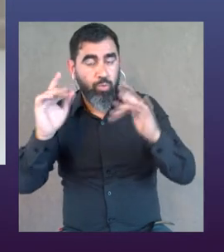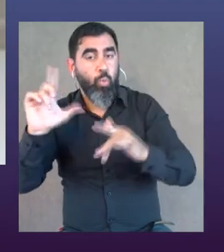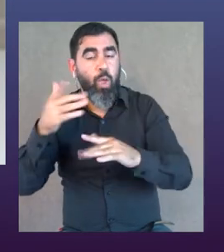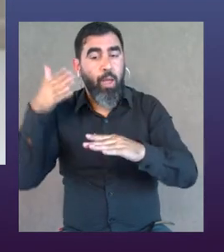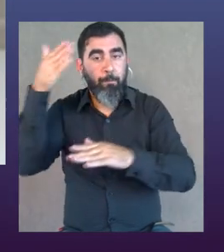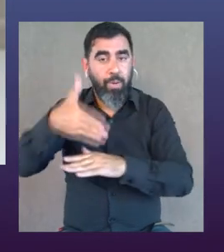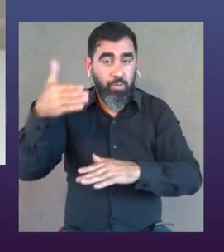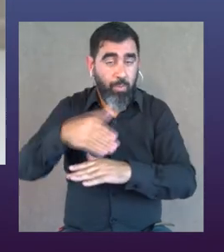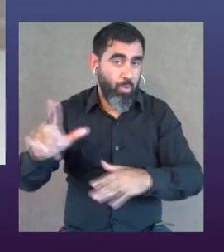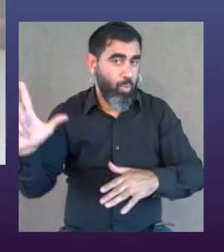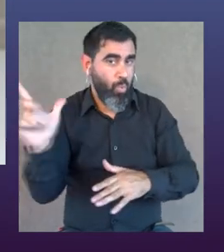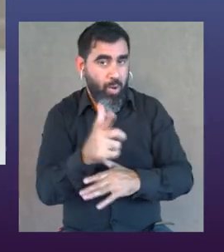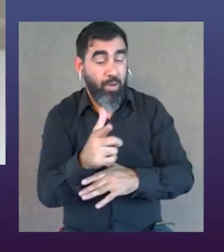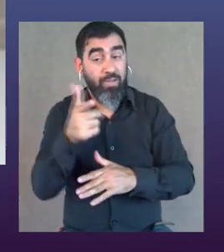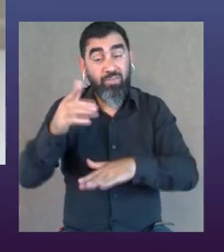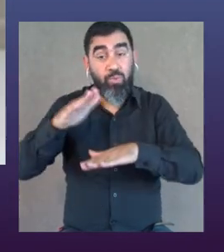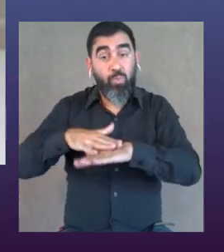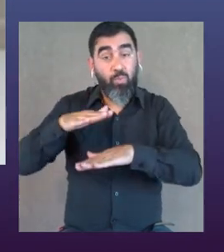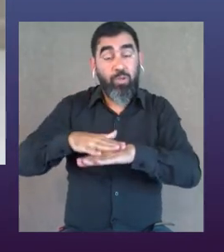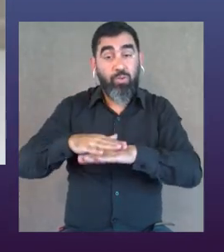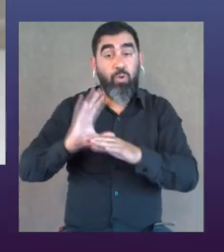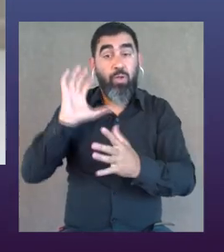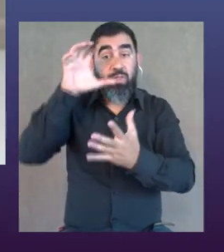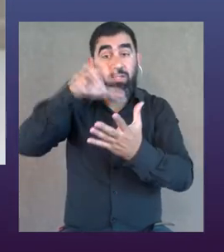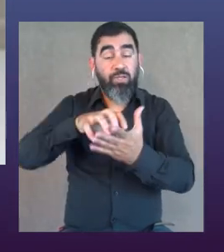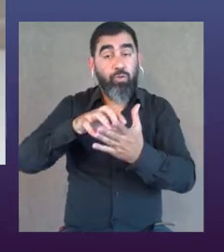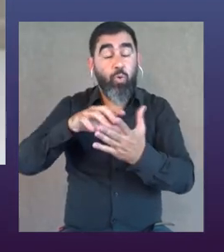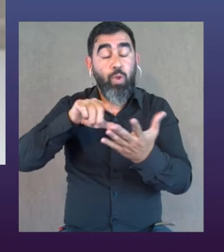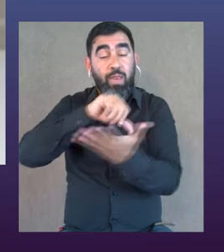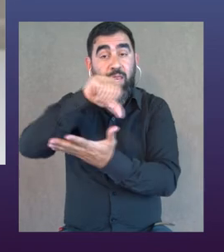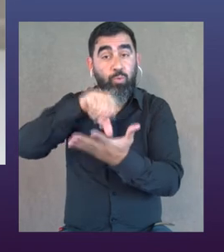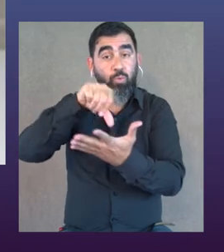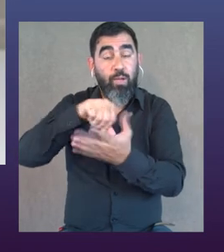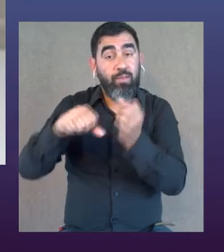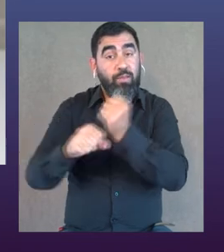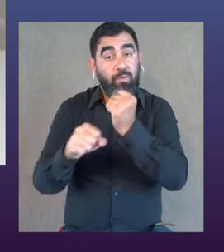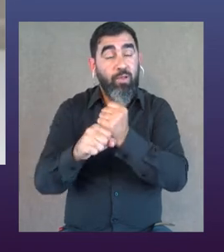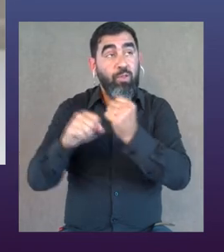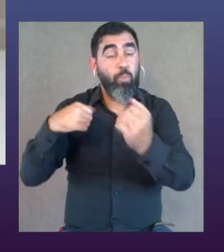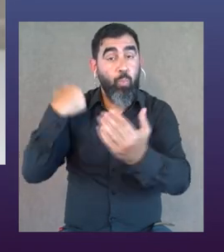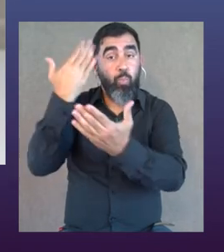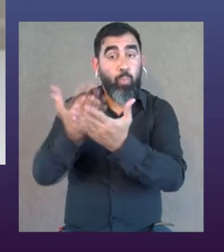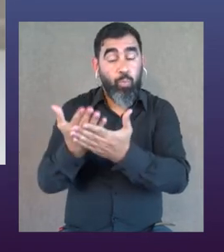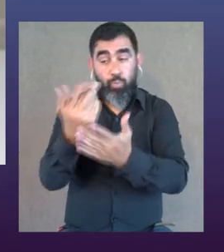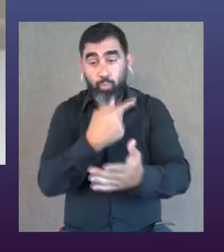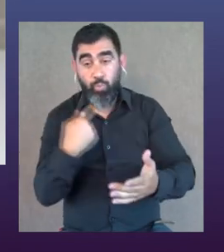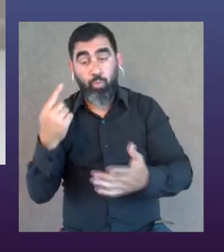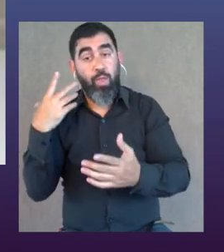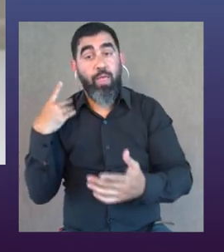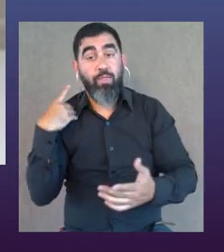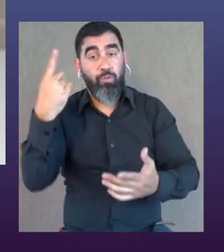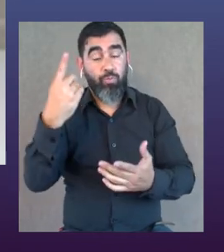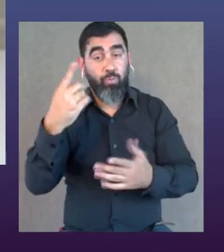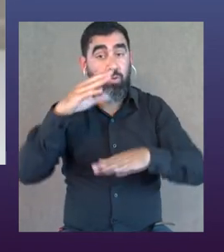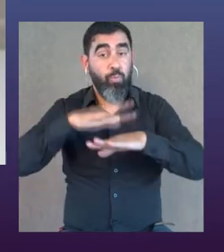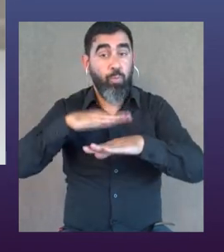formación, de esa falta de acceso a la participación, etcétera. Entonces, en aquel momento estaba en el Centro Dramático Nacional trabajando y propusimos, Miguel Puerto y